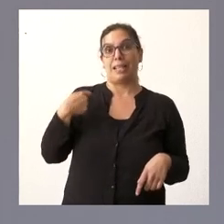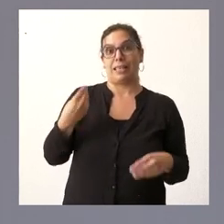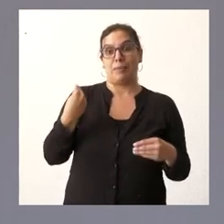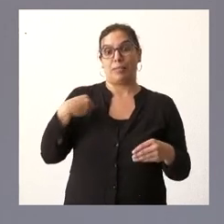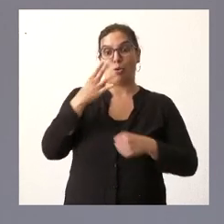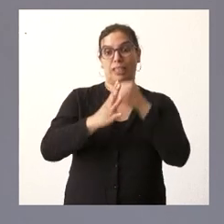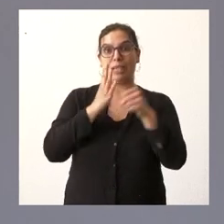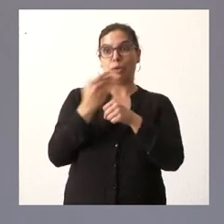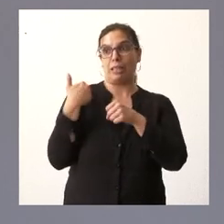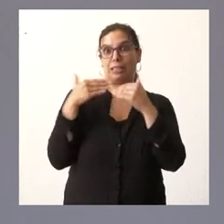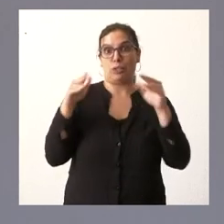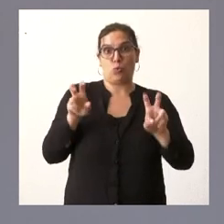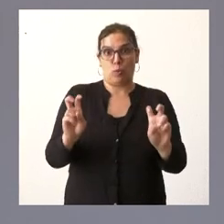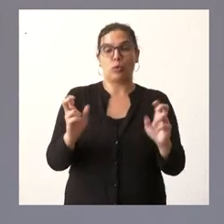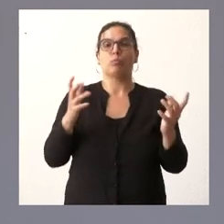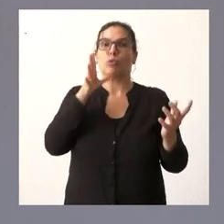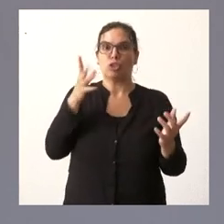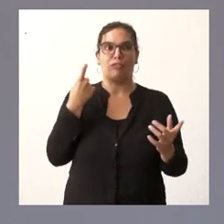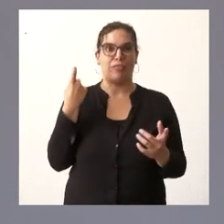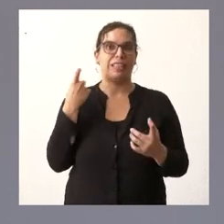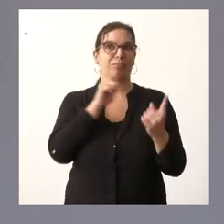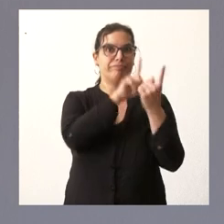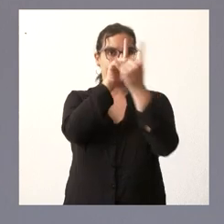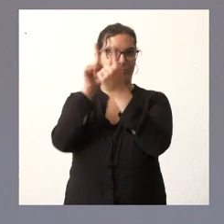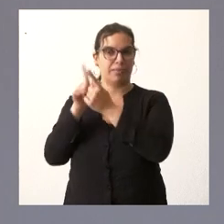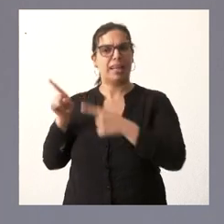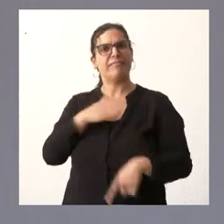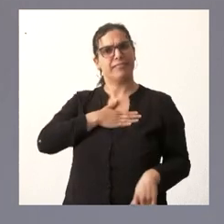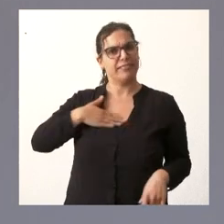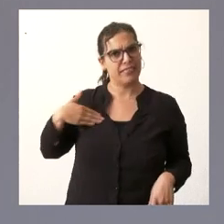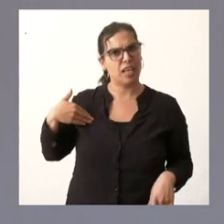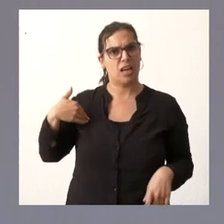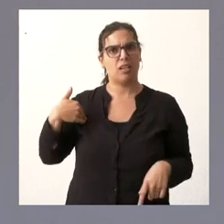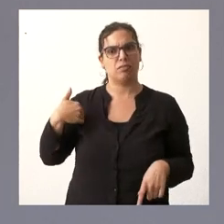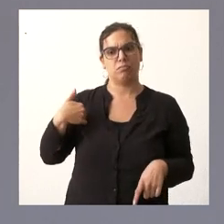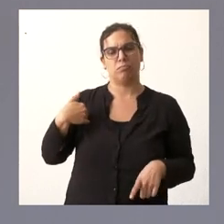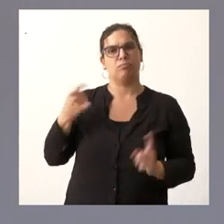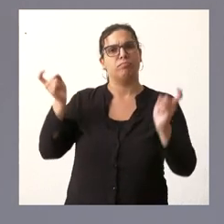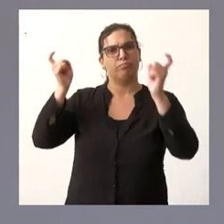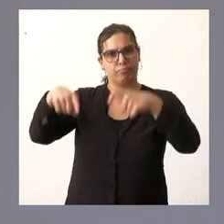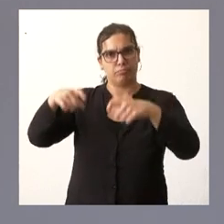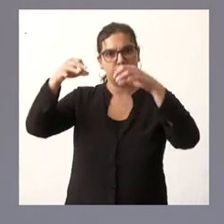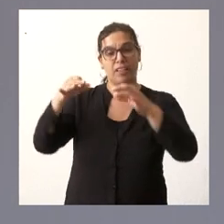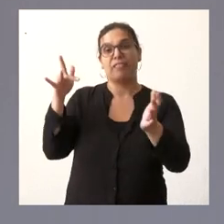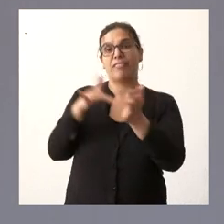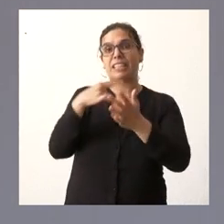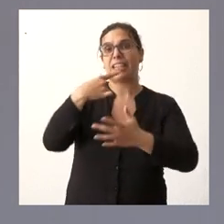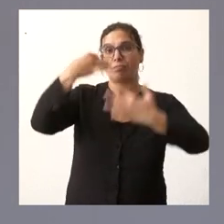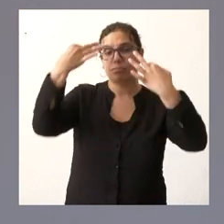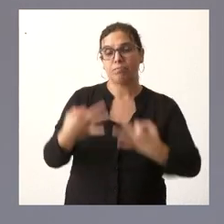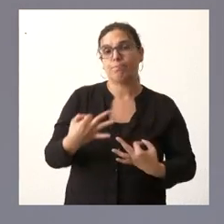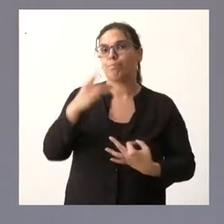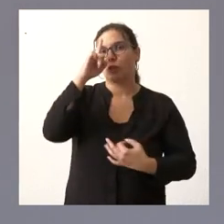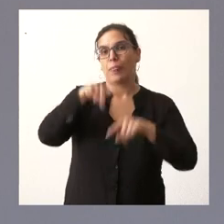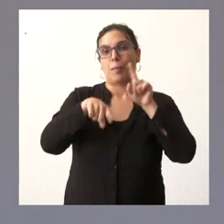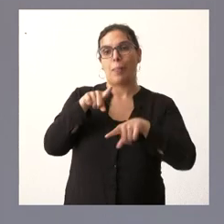legislatura y por tanto sí que la voluntad del presidente establecer esa reunión la fecha no se la puedo confirmar dependerá de las